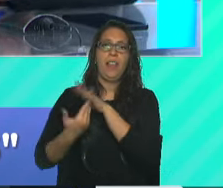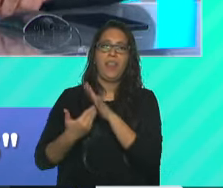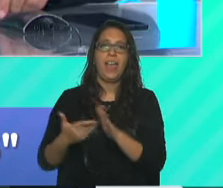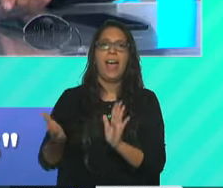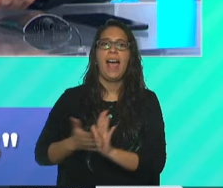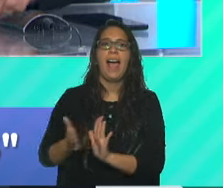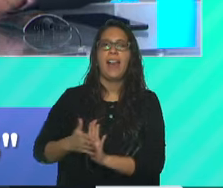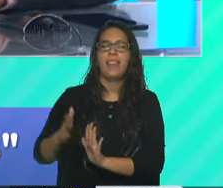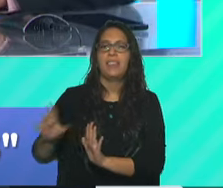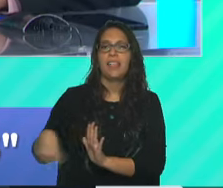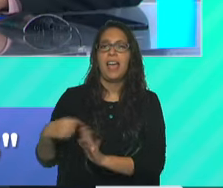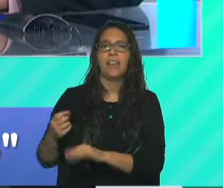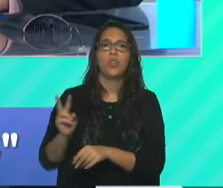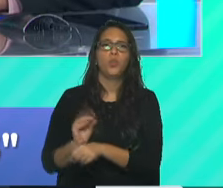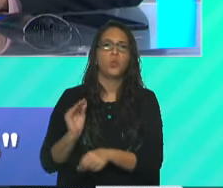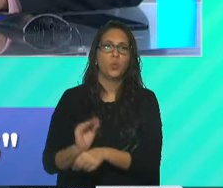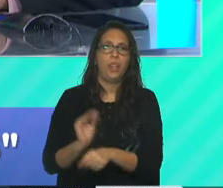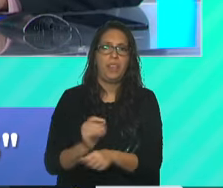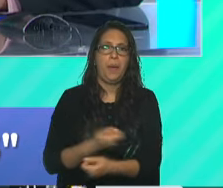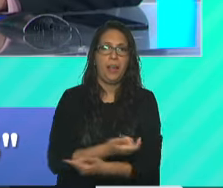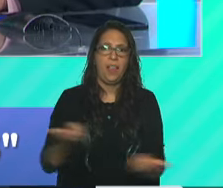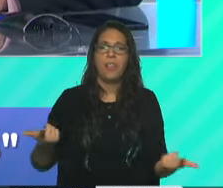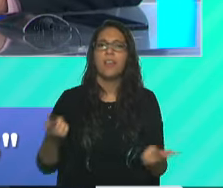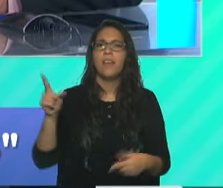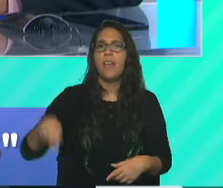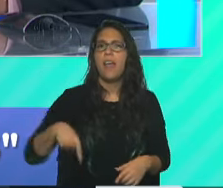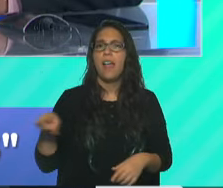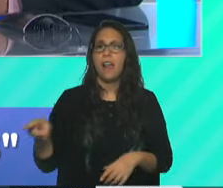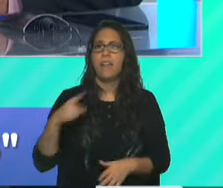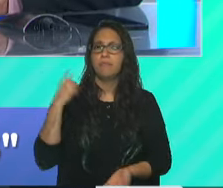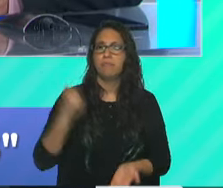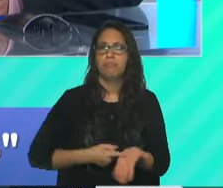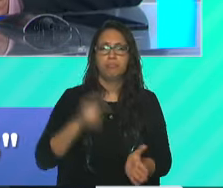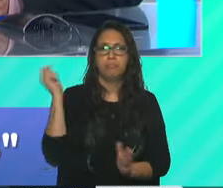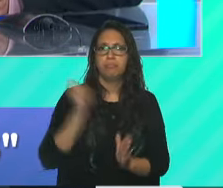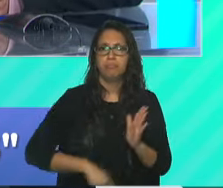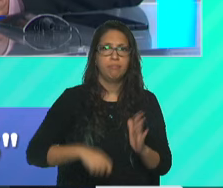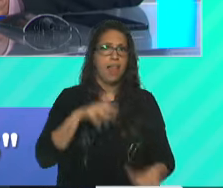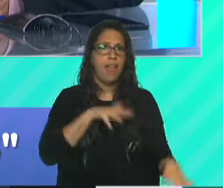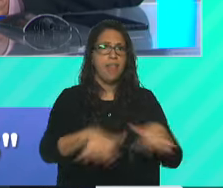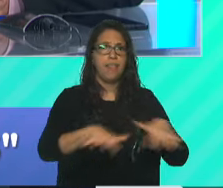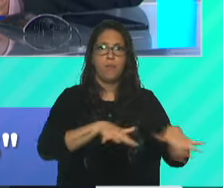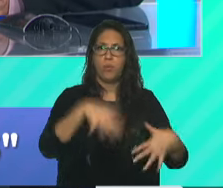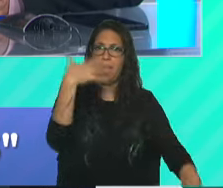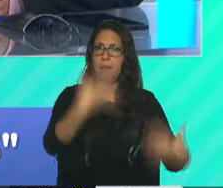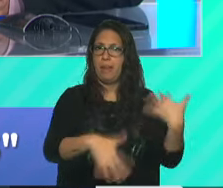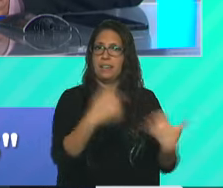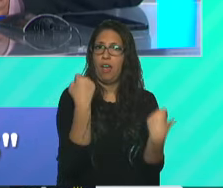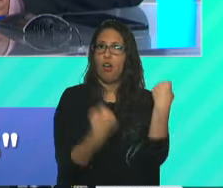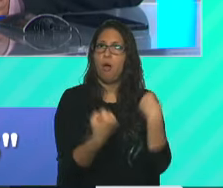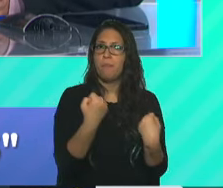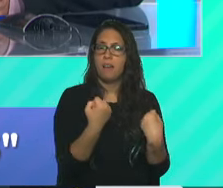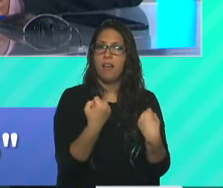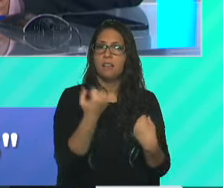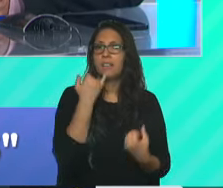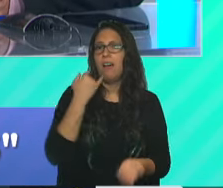para este tipo de préstamos. Y en función de la emergencia económica que, recordemos, está